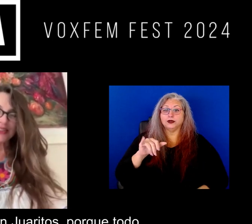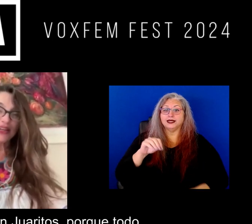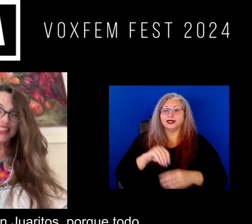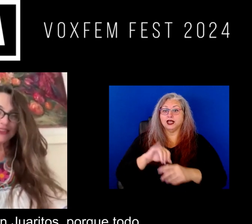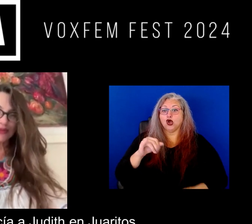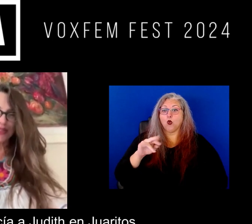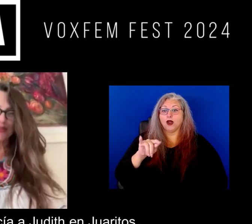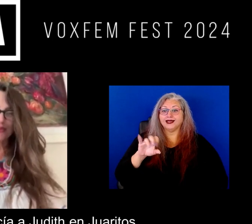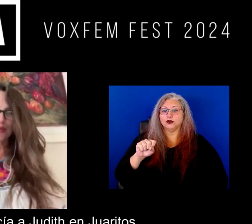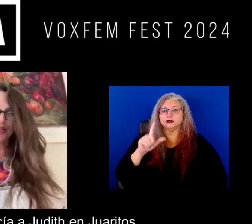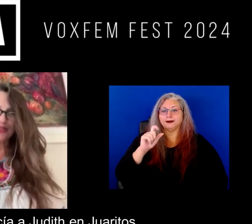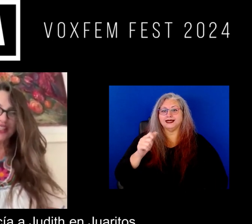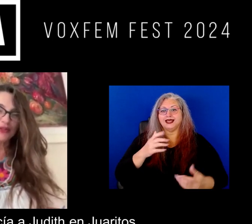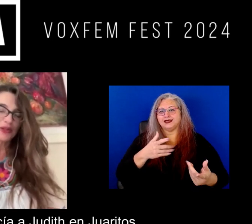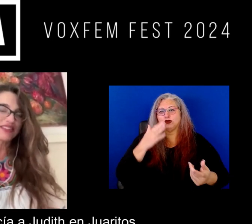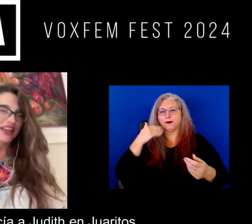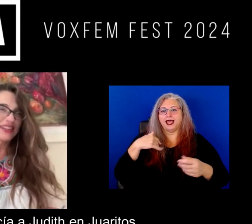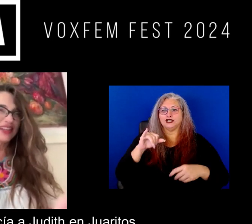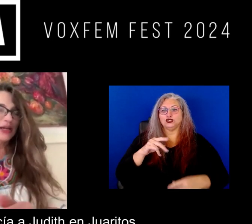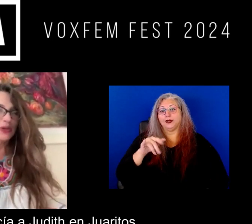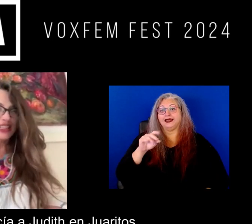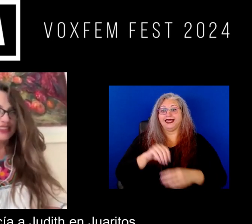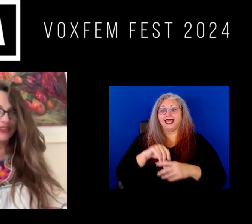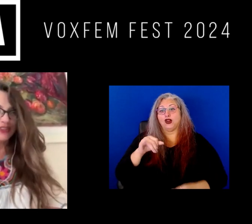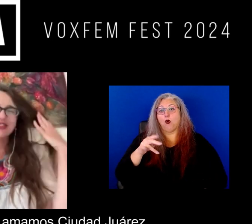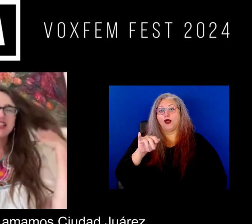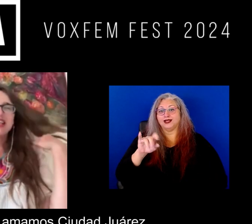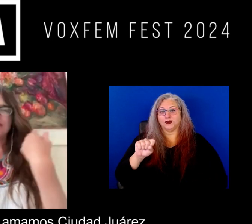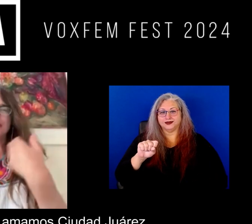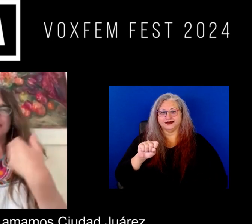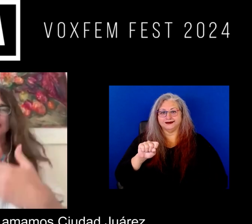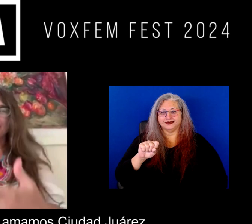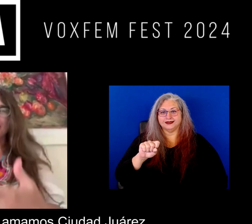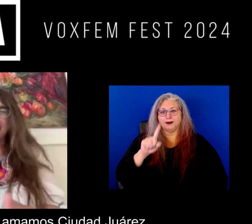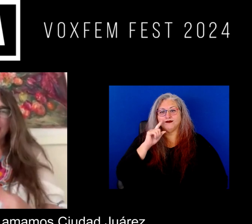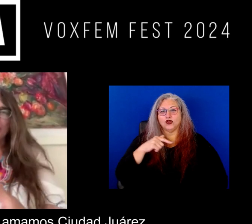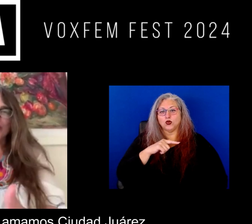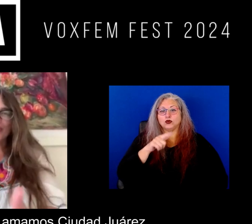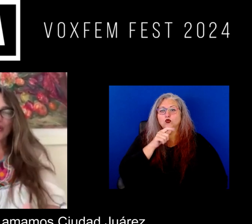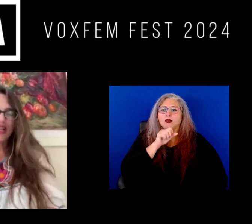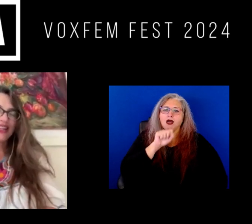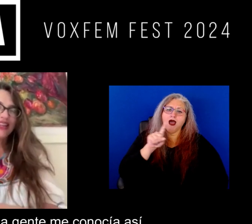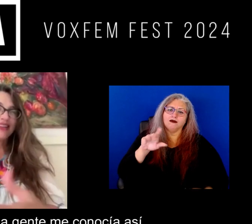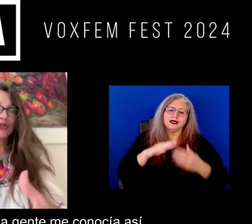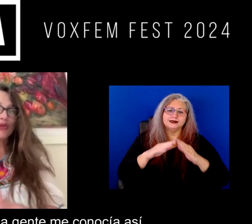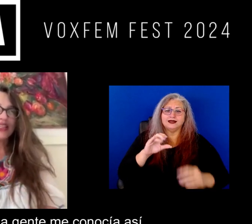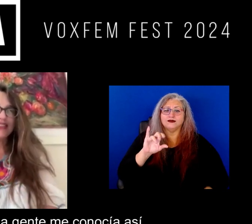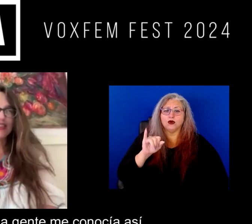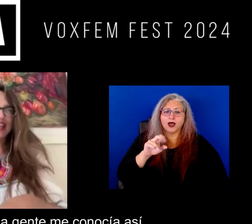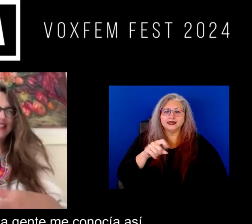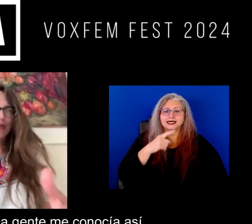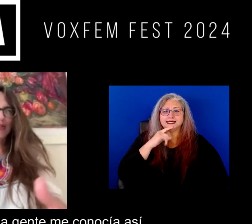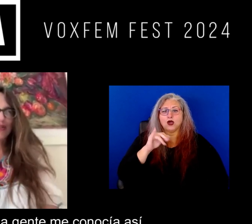en Juaritos porque todo el mundo me conocía Judith en Juaritos las personas que amamos Ciudad Juárez decimos